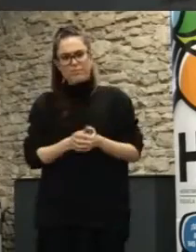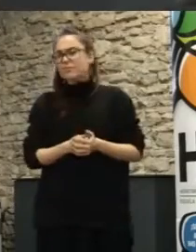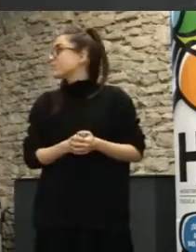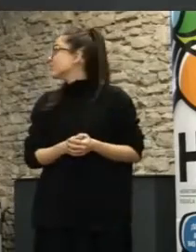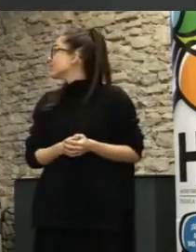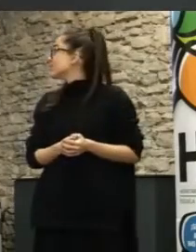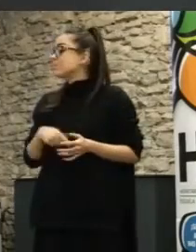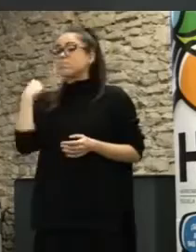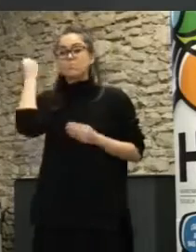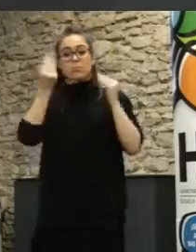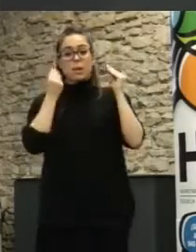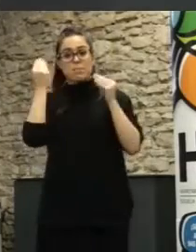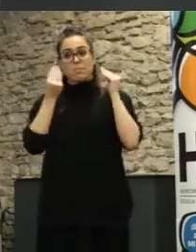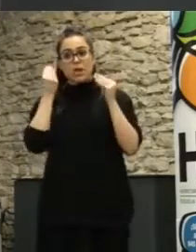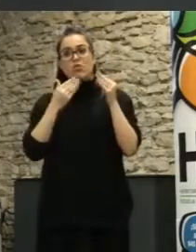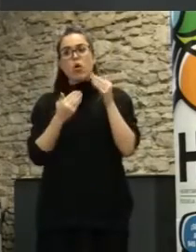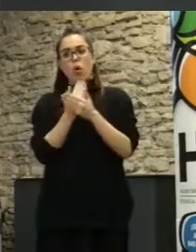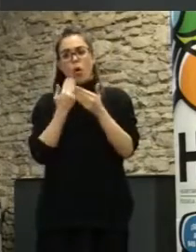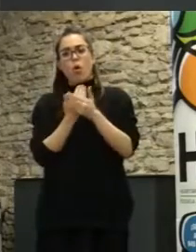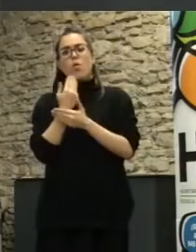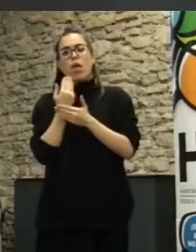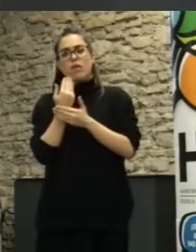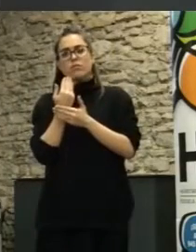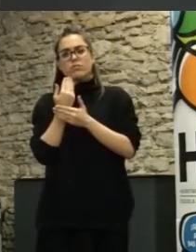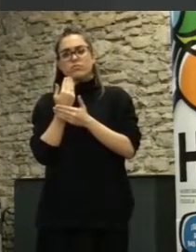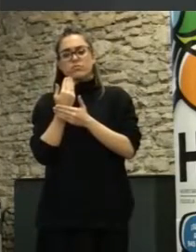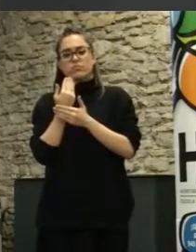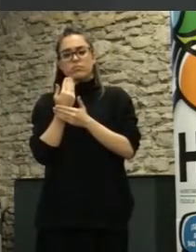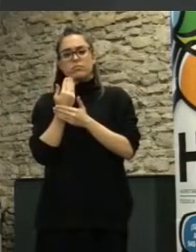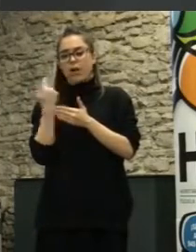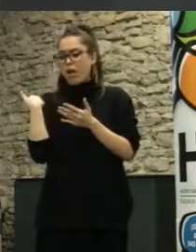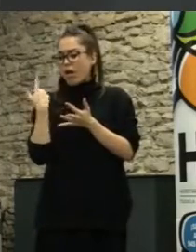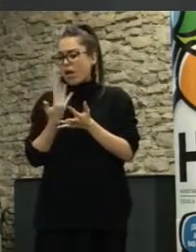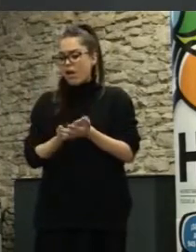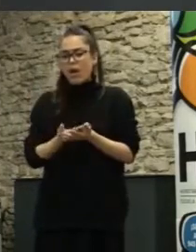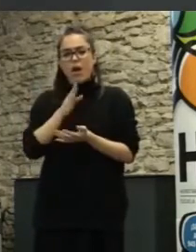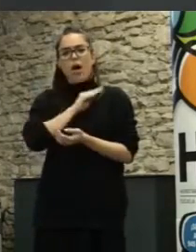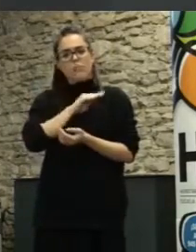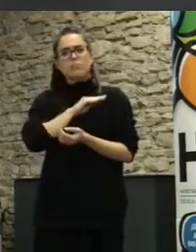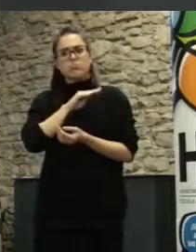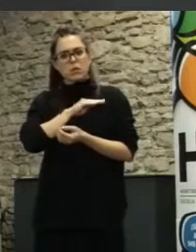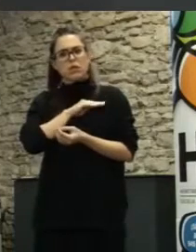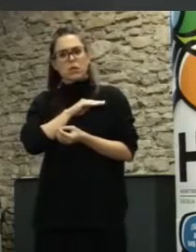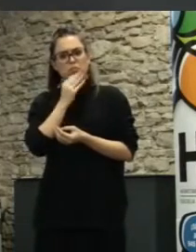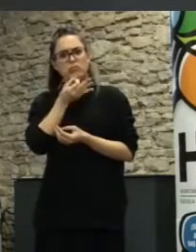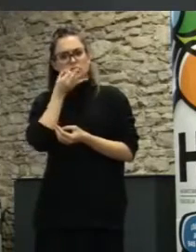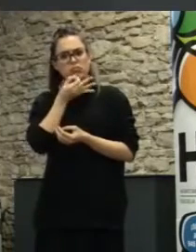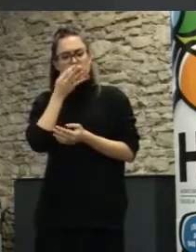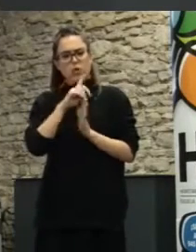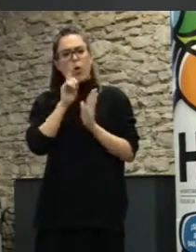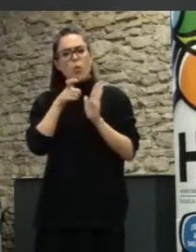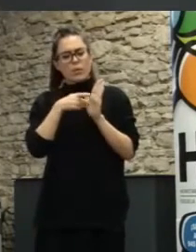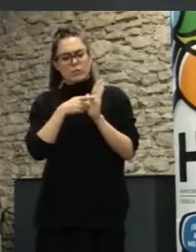Creo que la jornada ha sido bastante... Las ponencias que ha habido hasta ahora en la jornada han sido bastante complementarias. Han mostrado diferentes